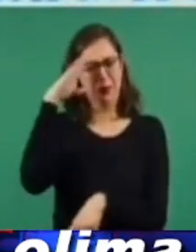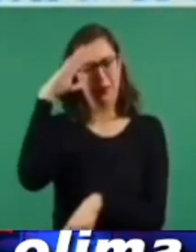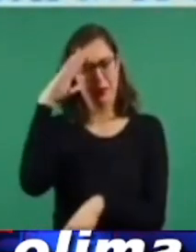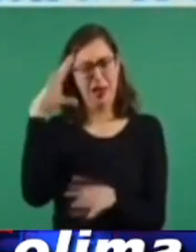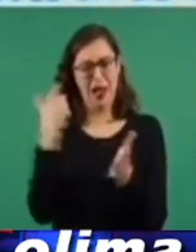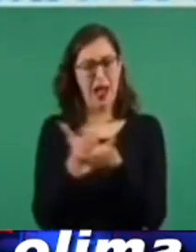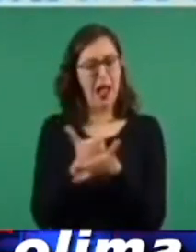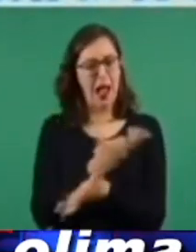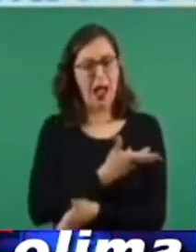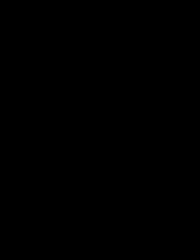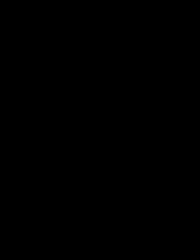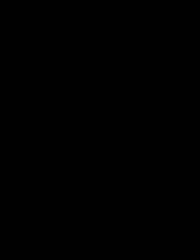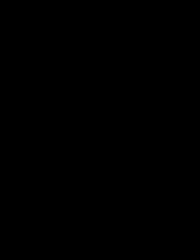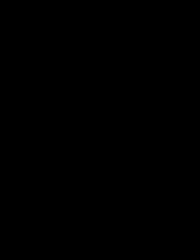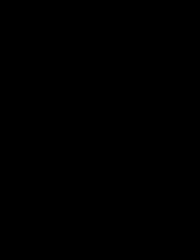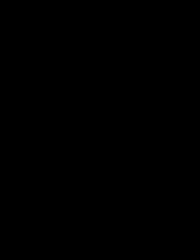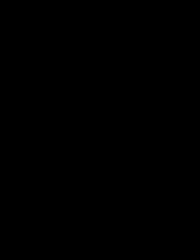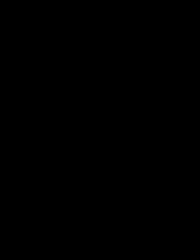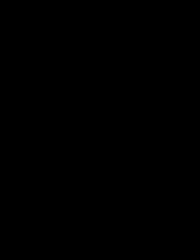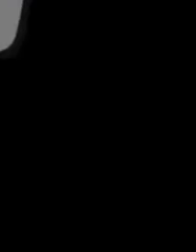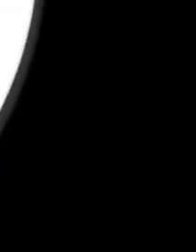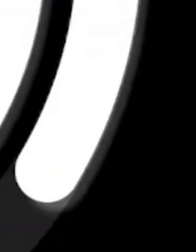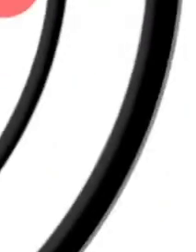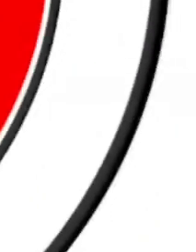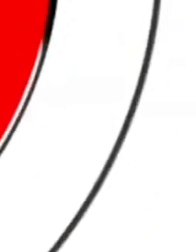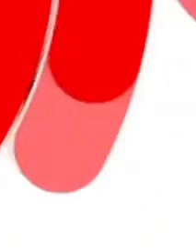estas cuentas operan con cuentas concentradas.